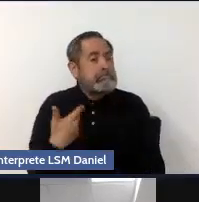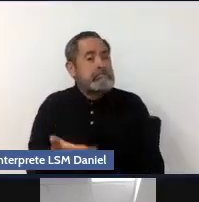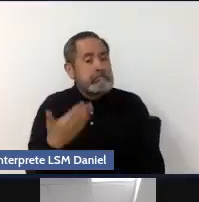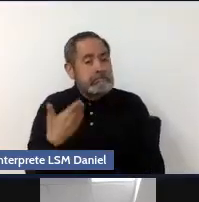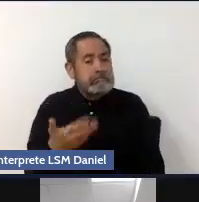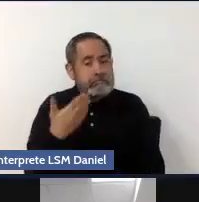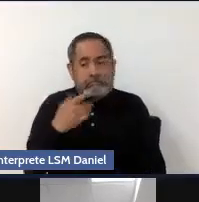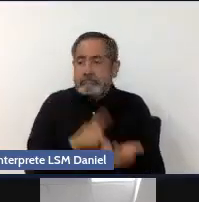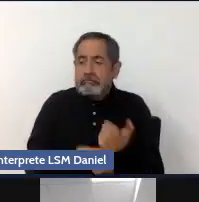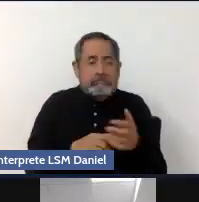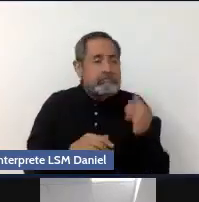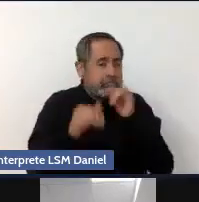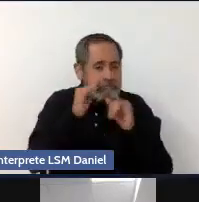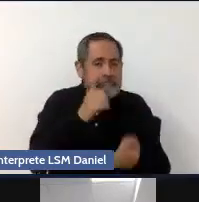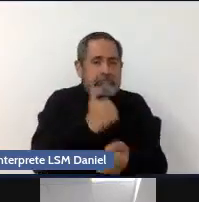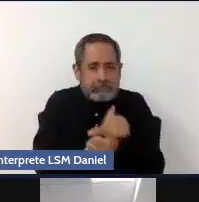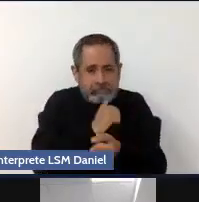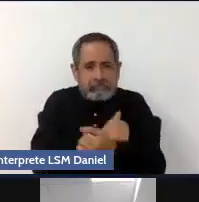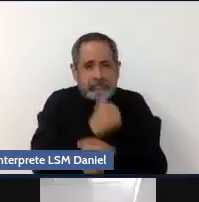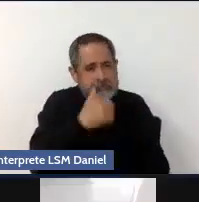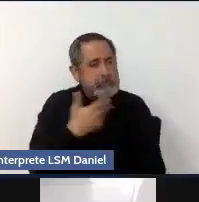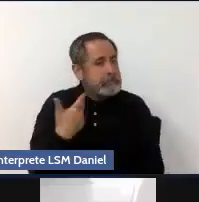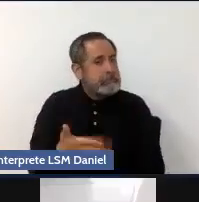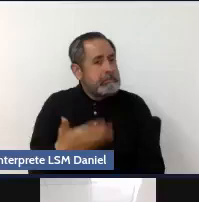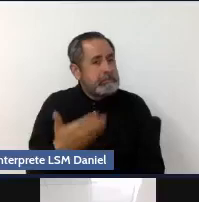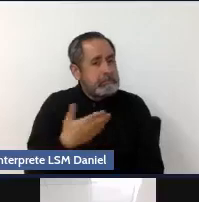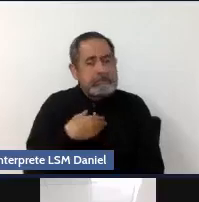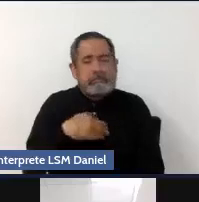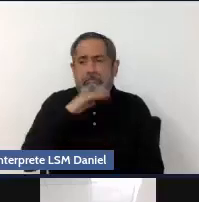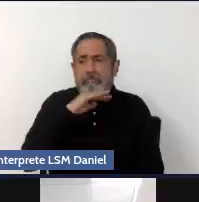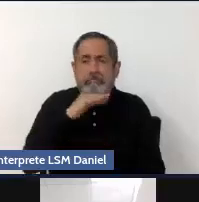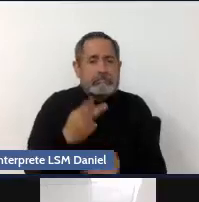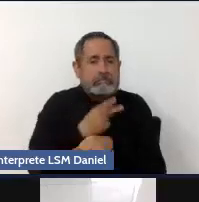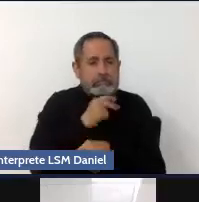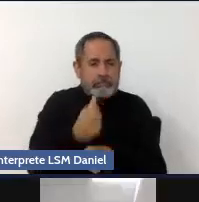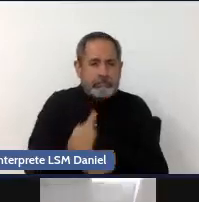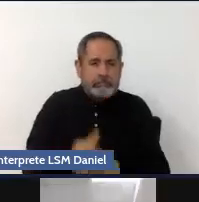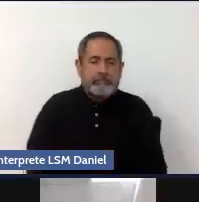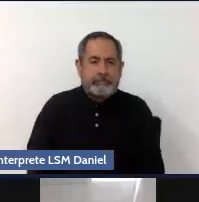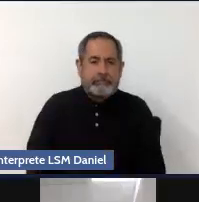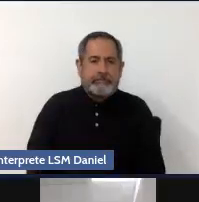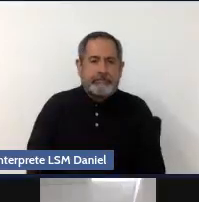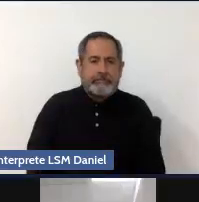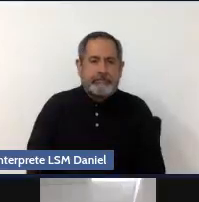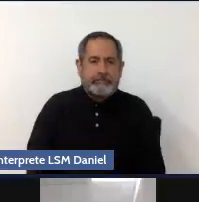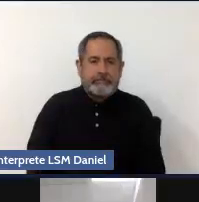ver los riesgos que puede tener. La que sigue, por favor.